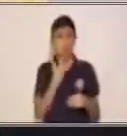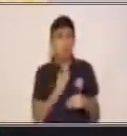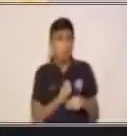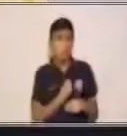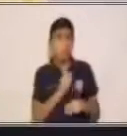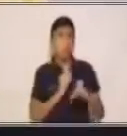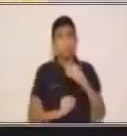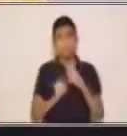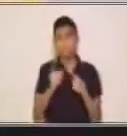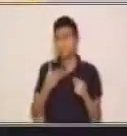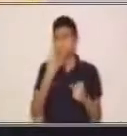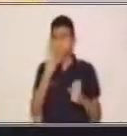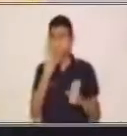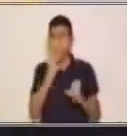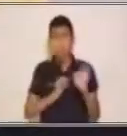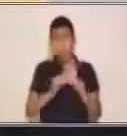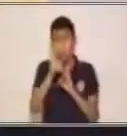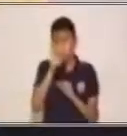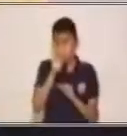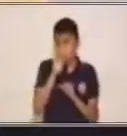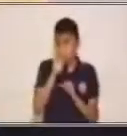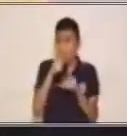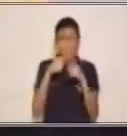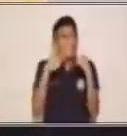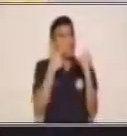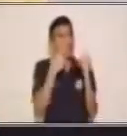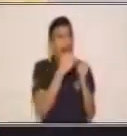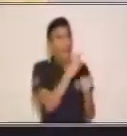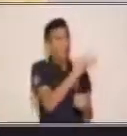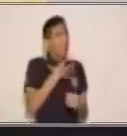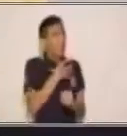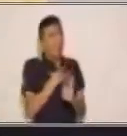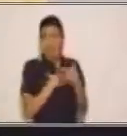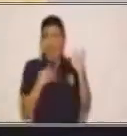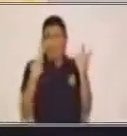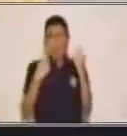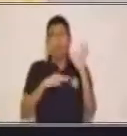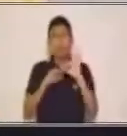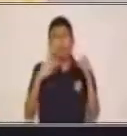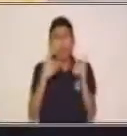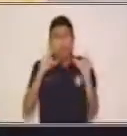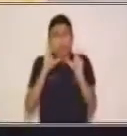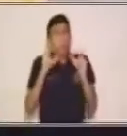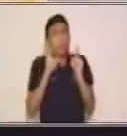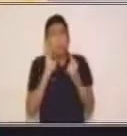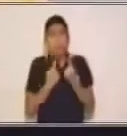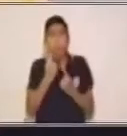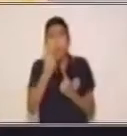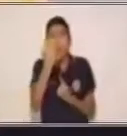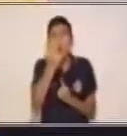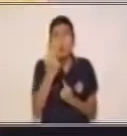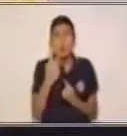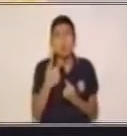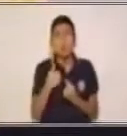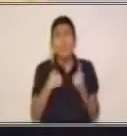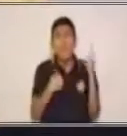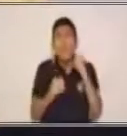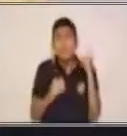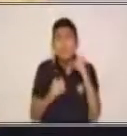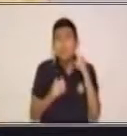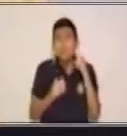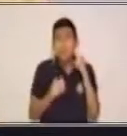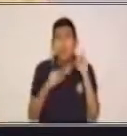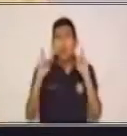enojado? ¿Será que estás feliz? ¿O será que estás asustado? Les vuelvo a